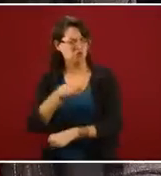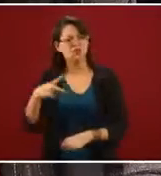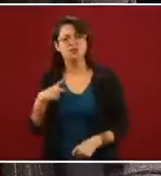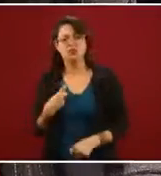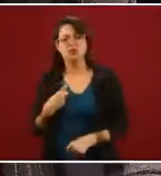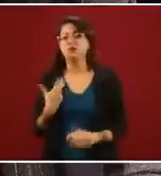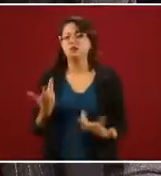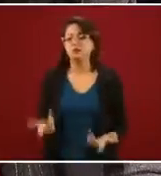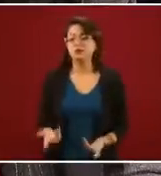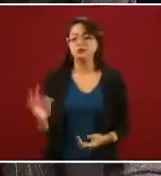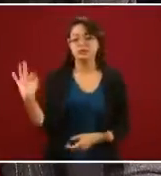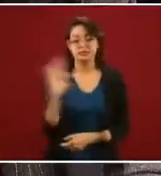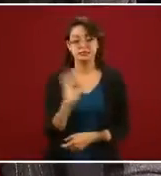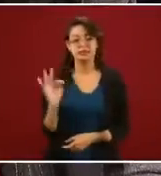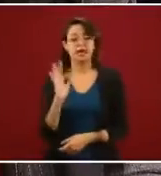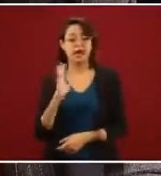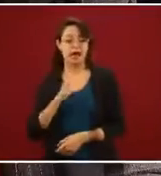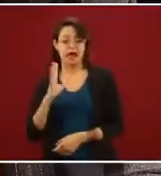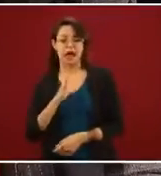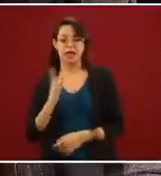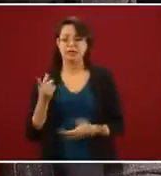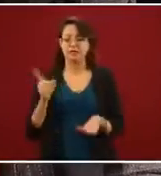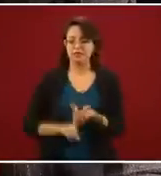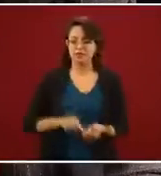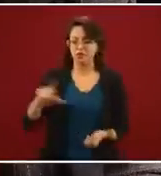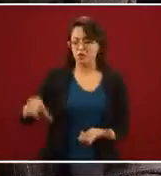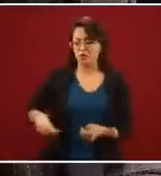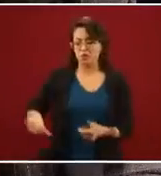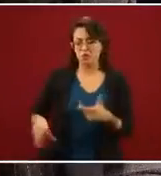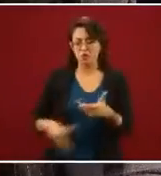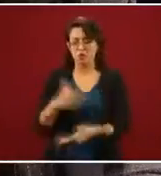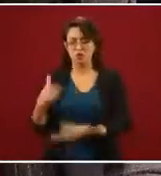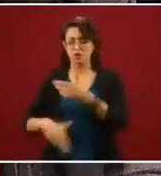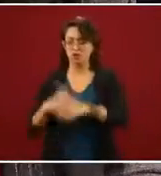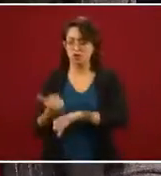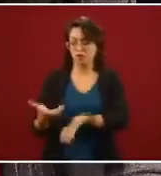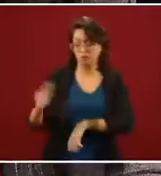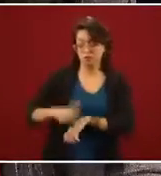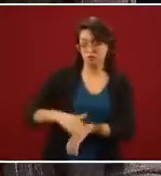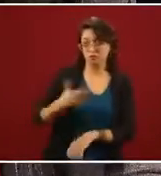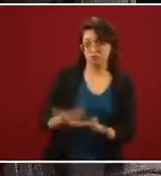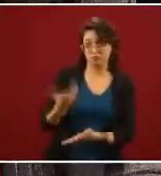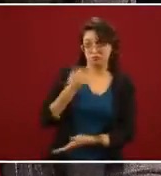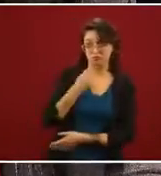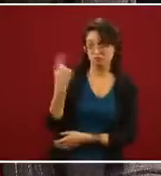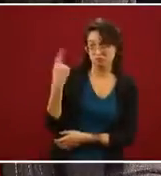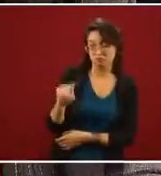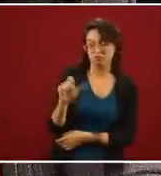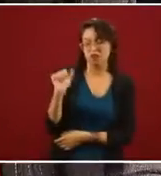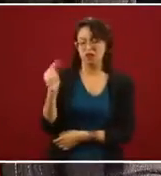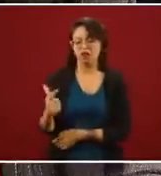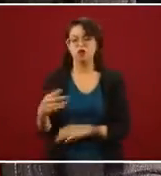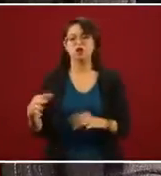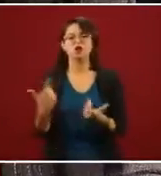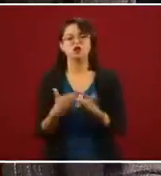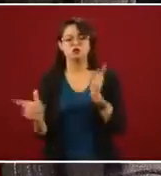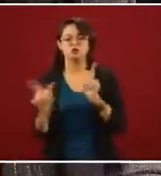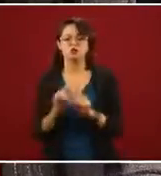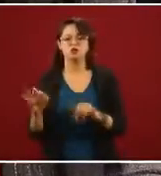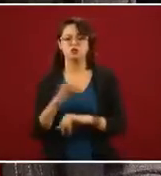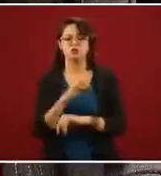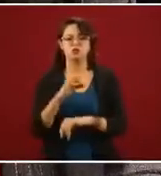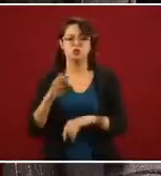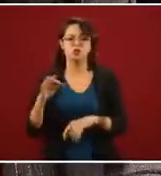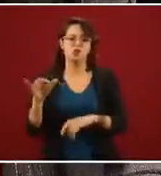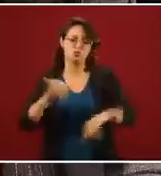si fuera el caso de algún funcionario de esa administración que lo practicara, estaría en condición de denunciarlo. Y este último tema de Grupo Fármacos Especializados,